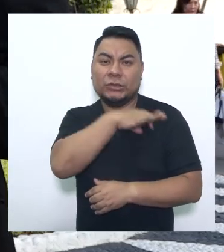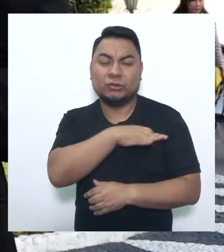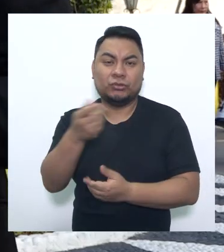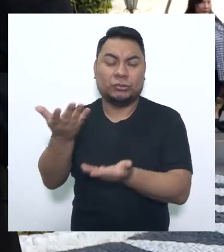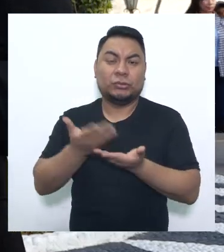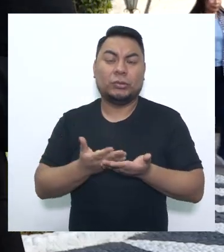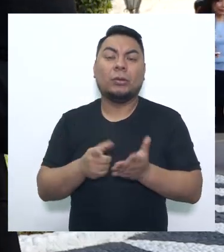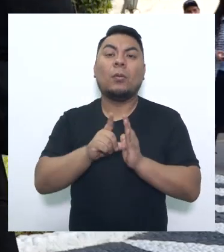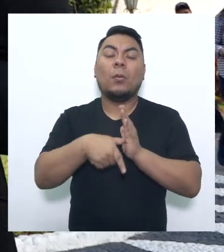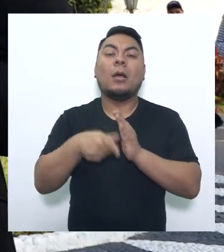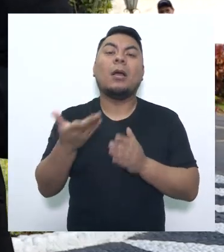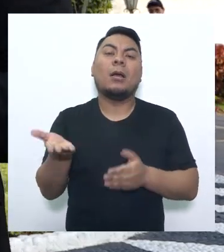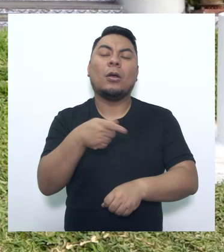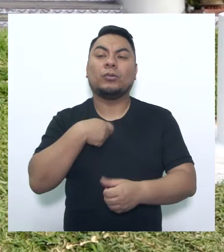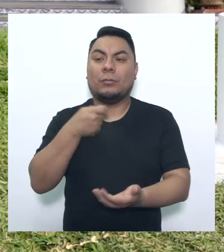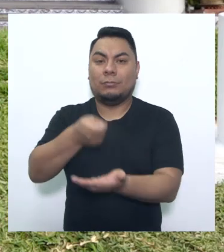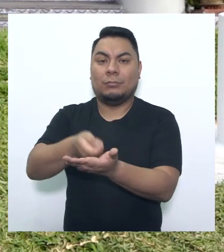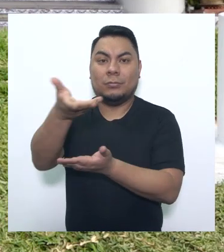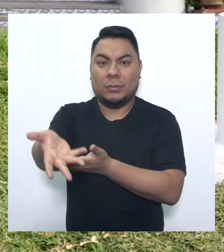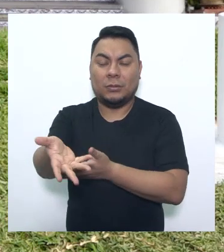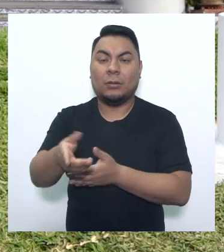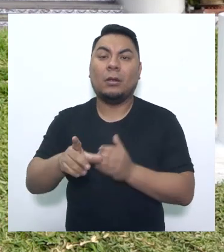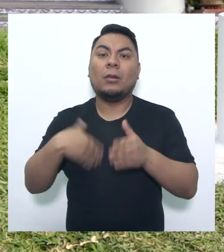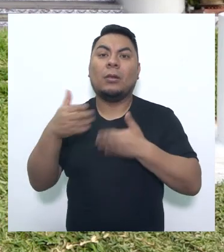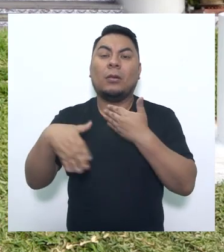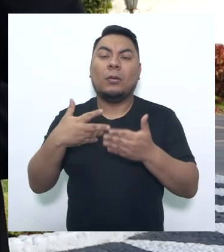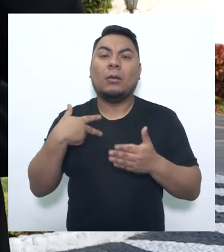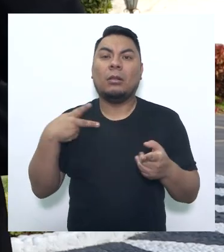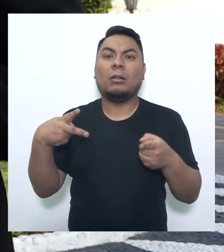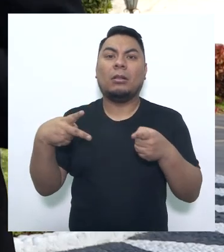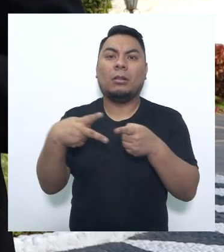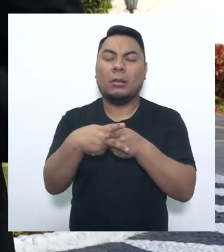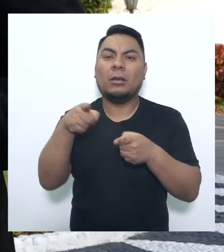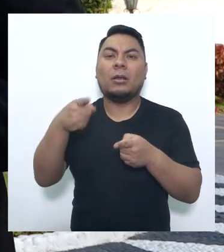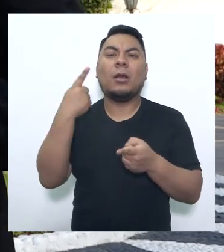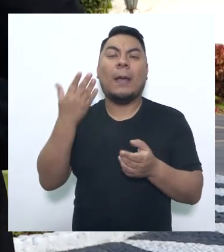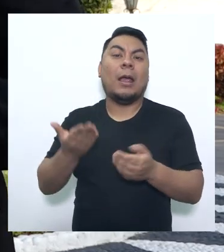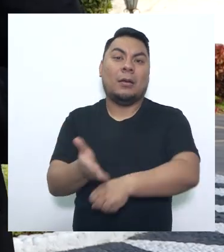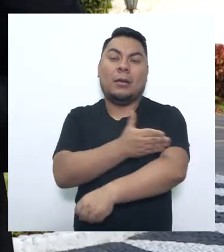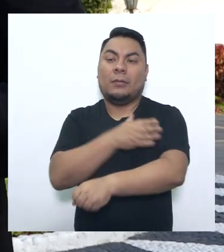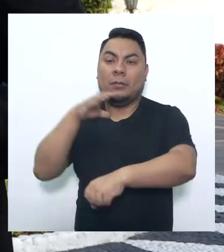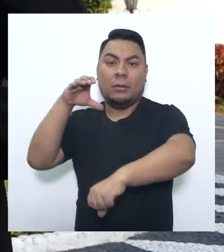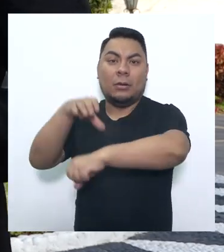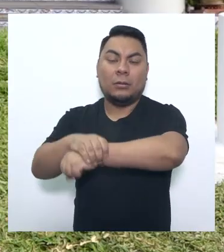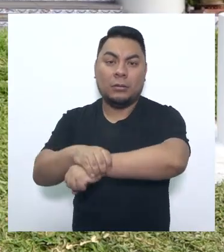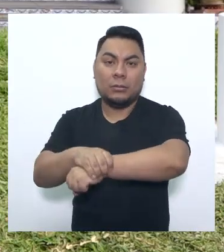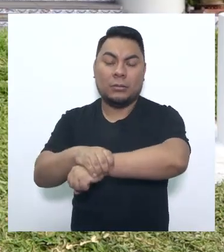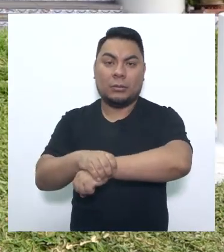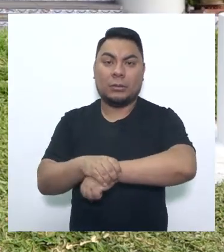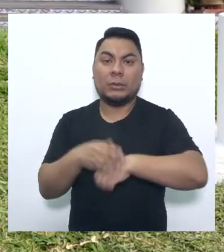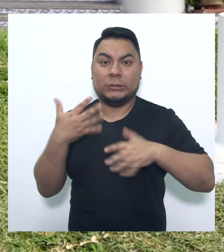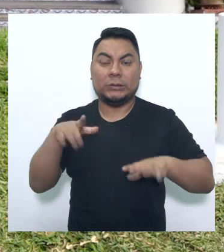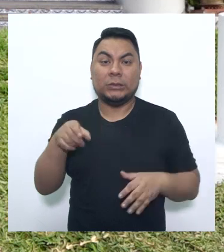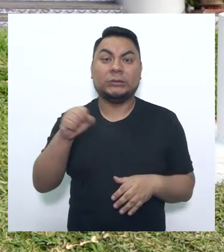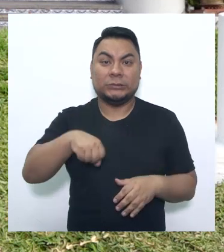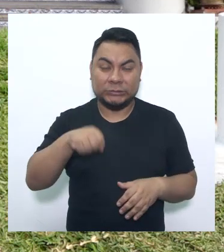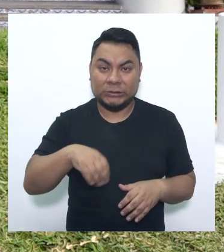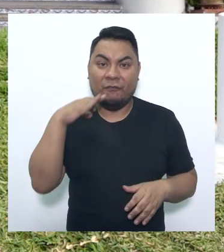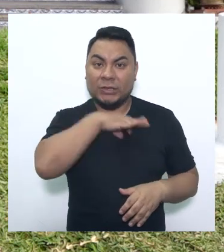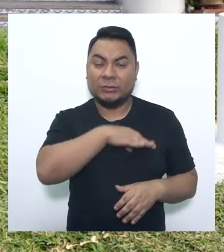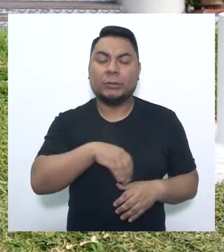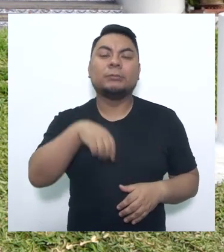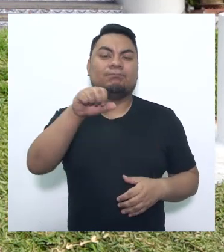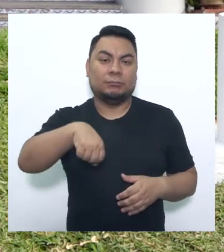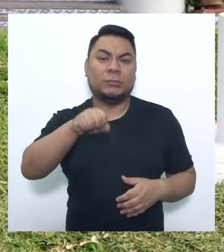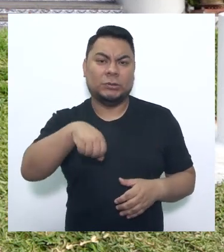el bien patrimonial entregado, es detenido o capturado, ¿este delito se ha consumado? Sí, necesariamente porque